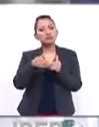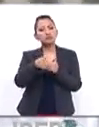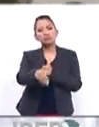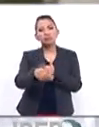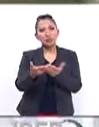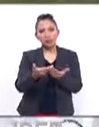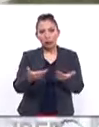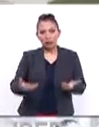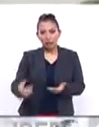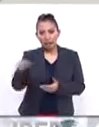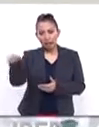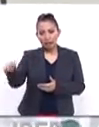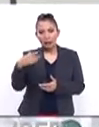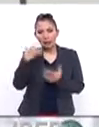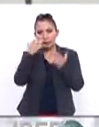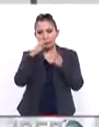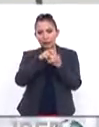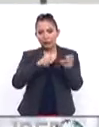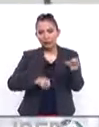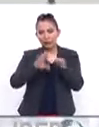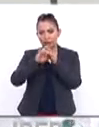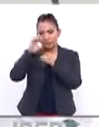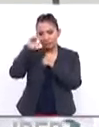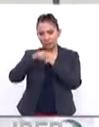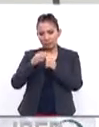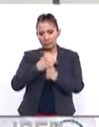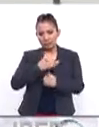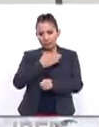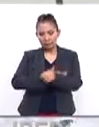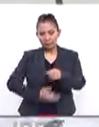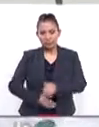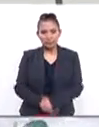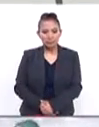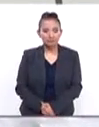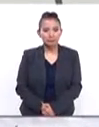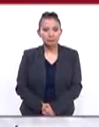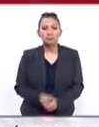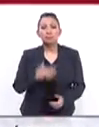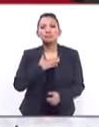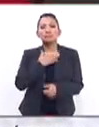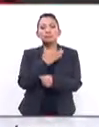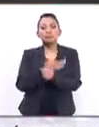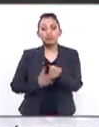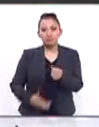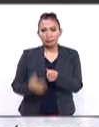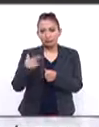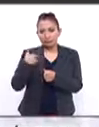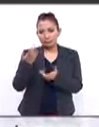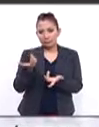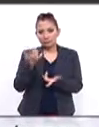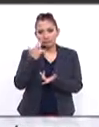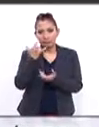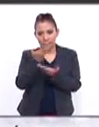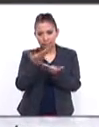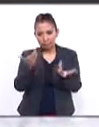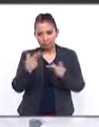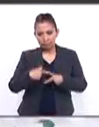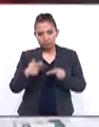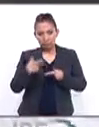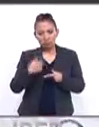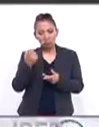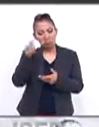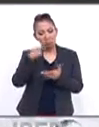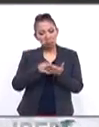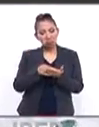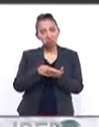suceder a partir de ahora con el Brexit en el Reino Unido? Muy buenas tardes. Buenas tardes, Anja Omar, agradectorio. Yo